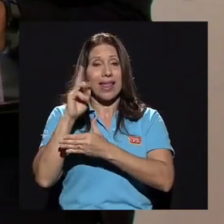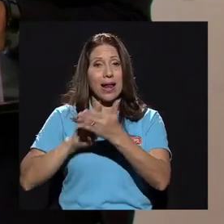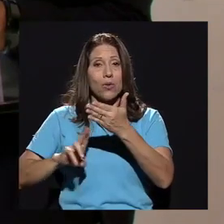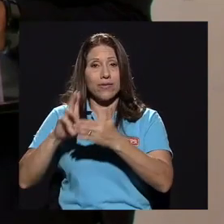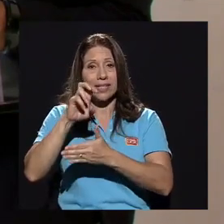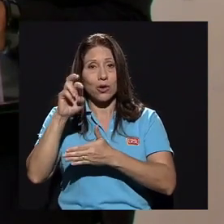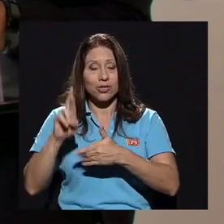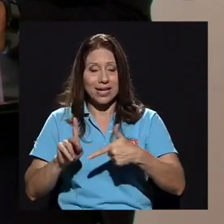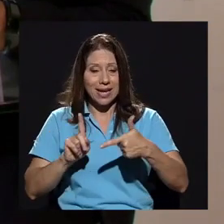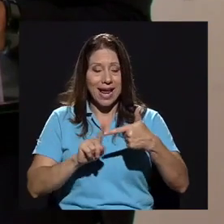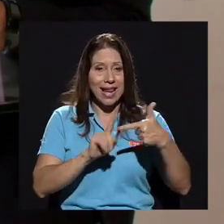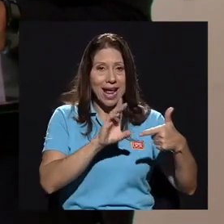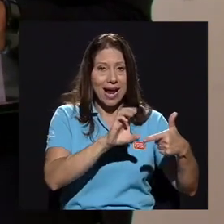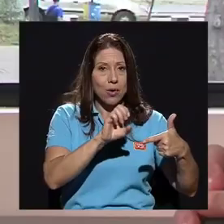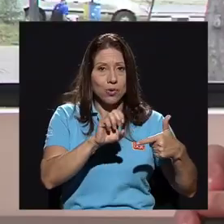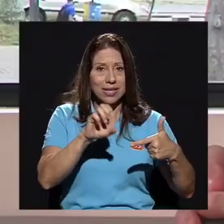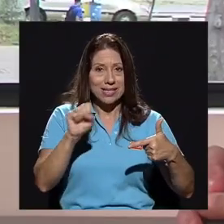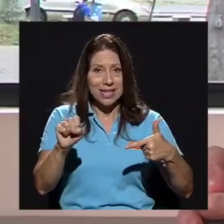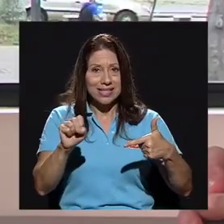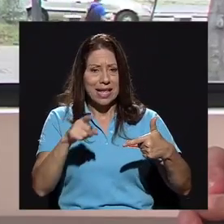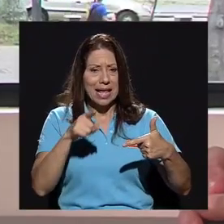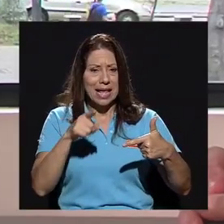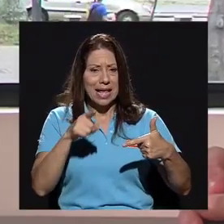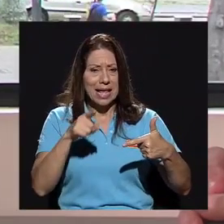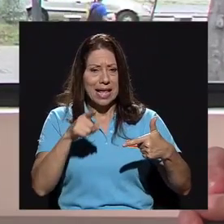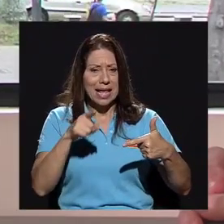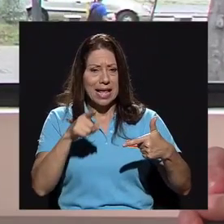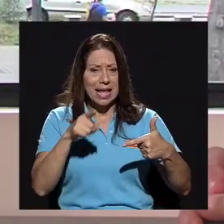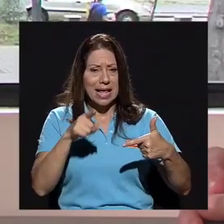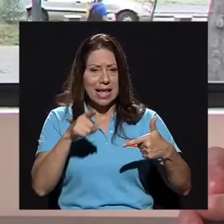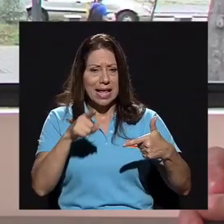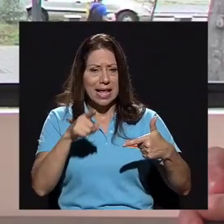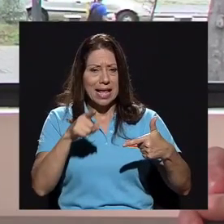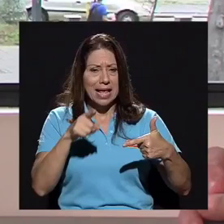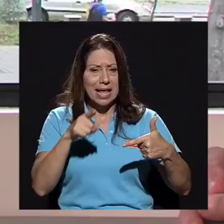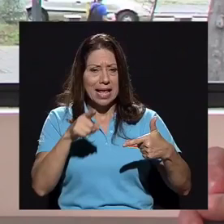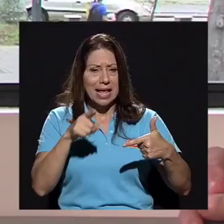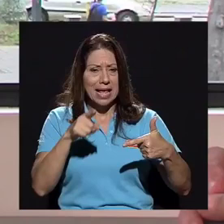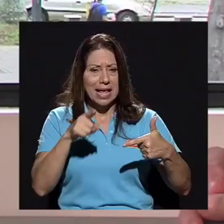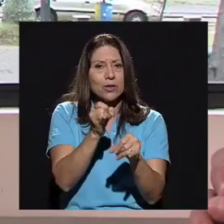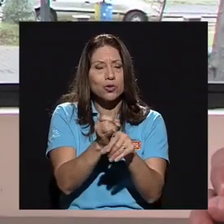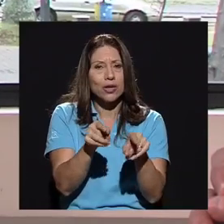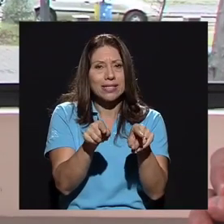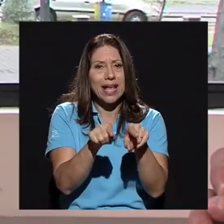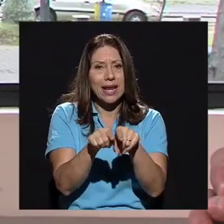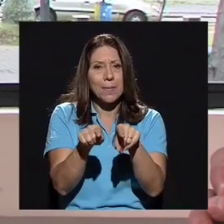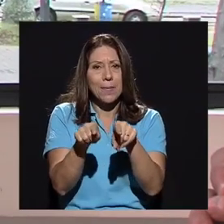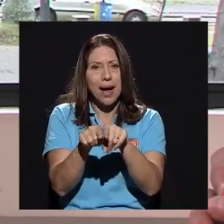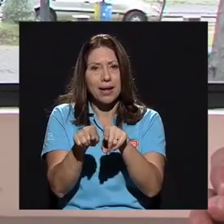y la Caja Costarricense del Seguro Social, el espíritu fue que fuesen instituciones hermanas.